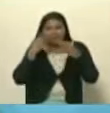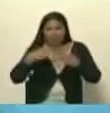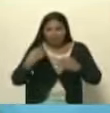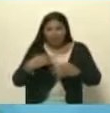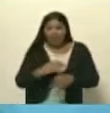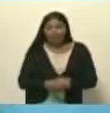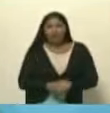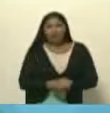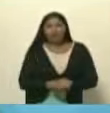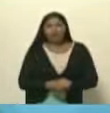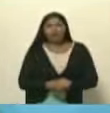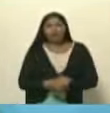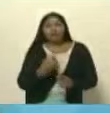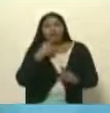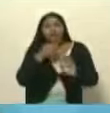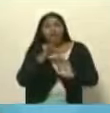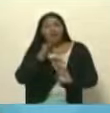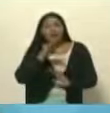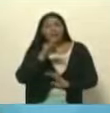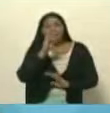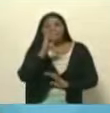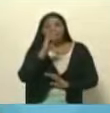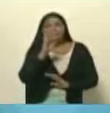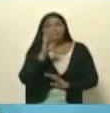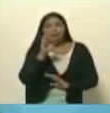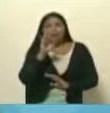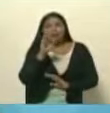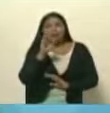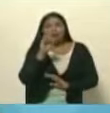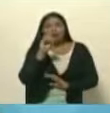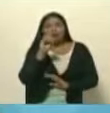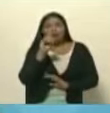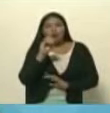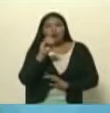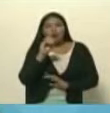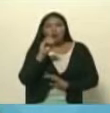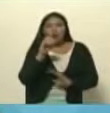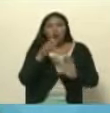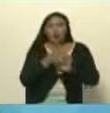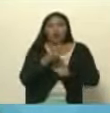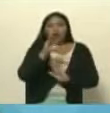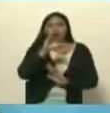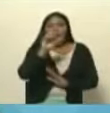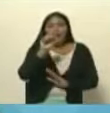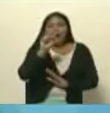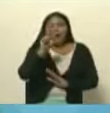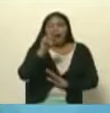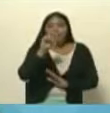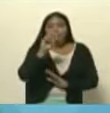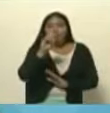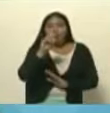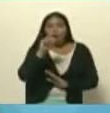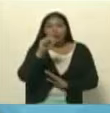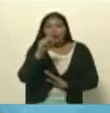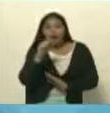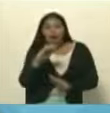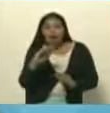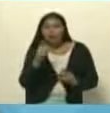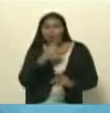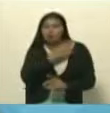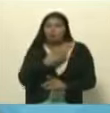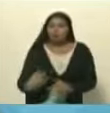llamado Carmonazo o Pedro Carmona Estanga el breve porque él se juramentó como presidente abolieron la constitución de 1999